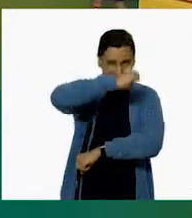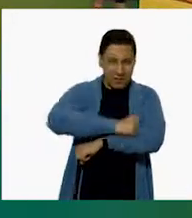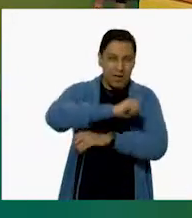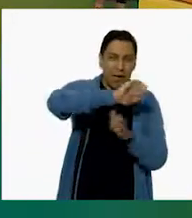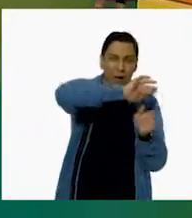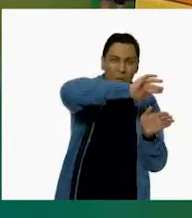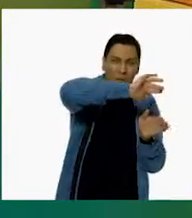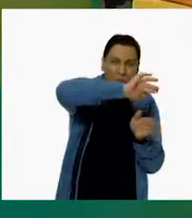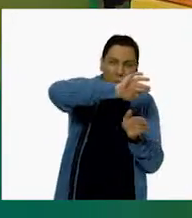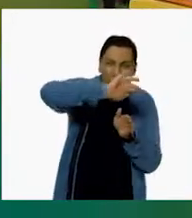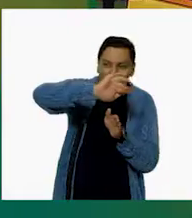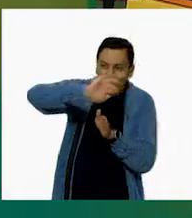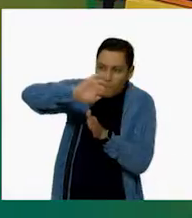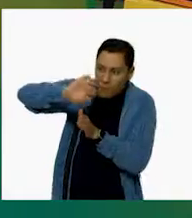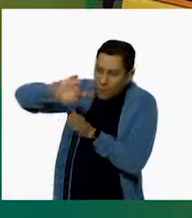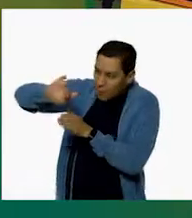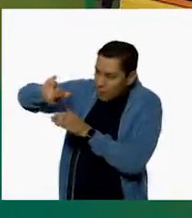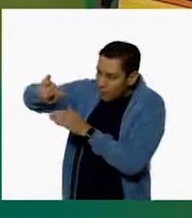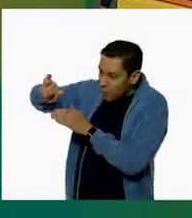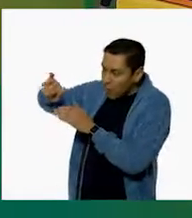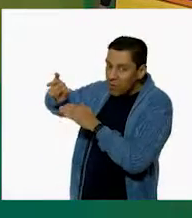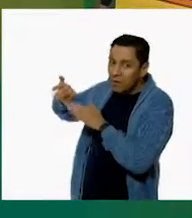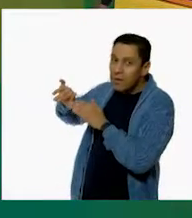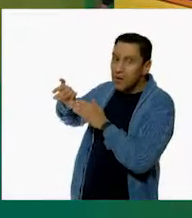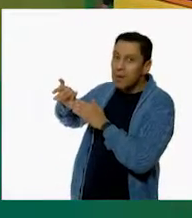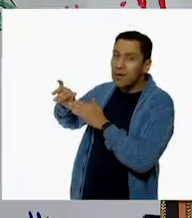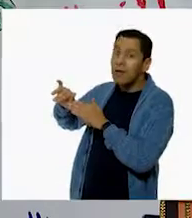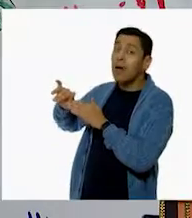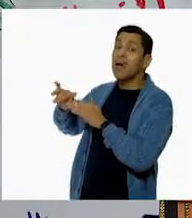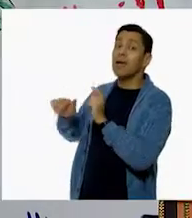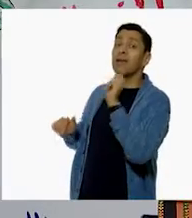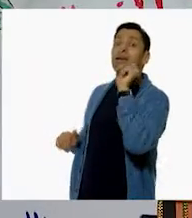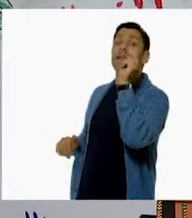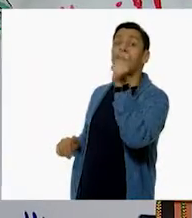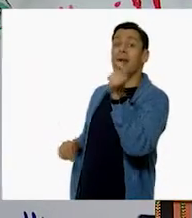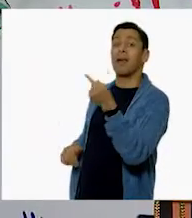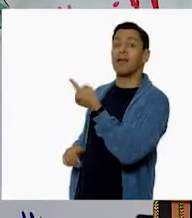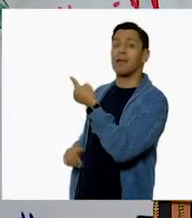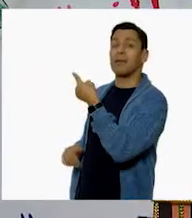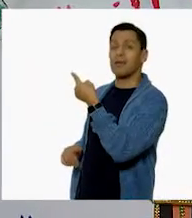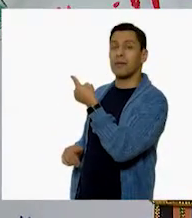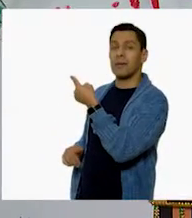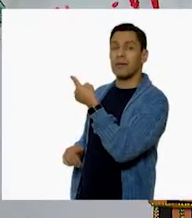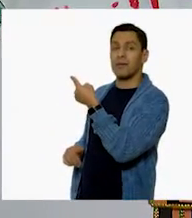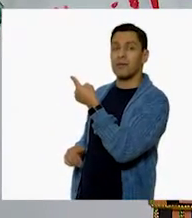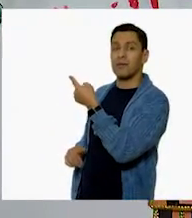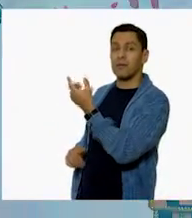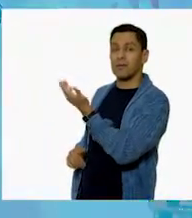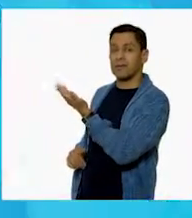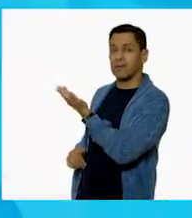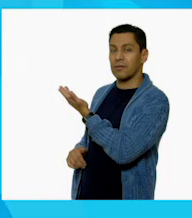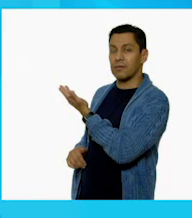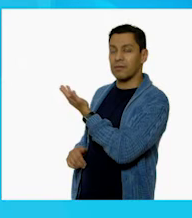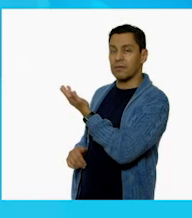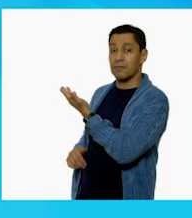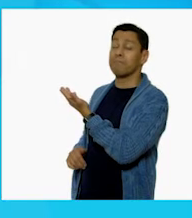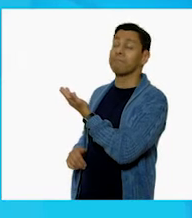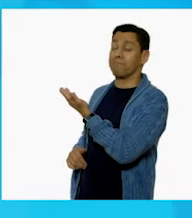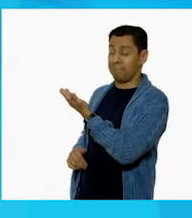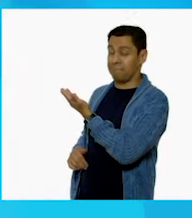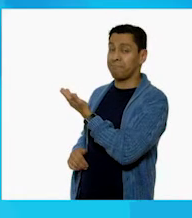vamos a ver. La abrimos y vamos a ver qué sorpresa nos vamos a llevar. ¡Tarán! Miren.